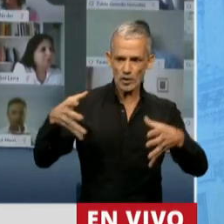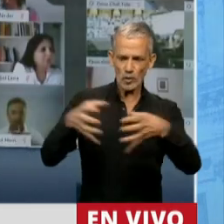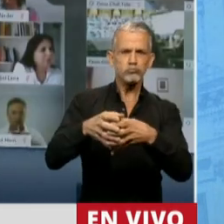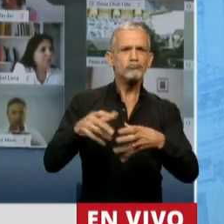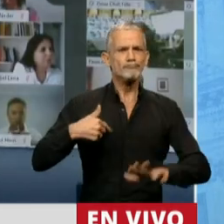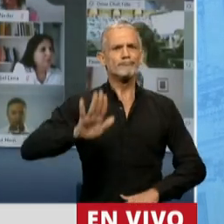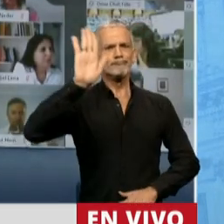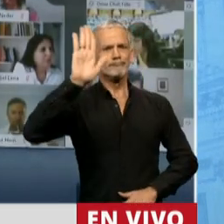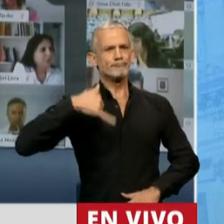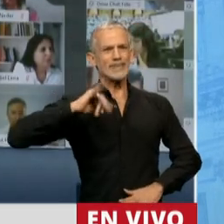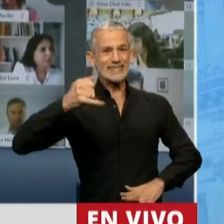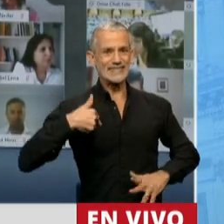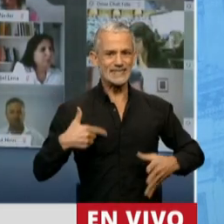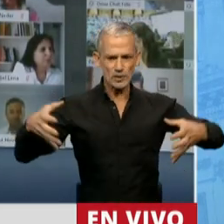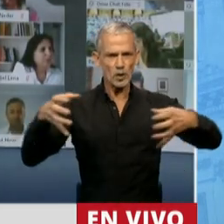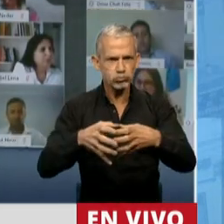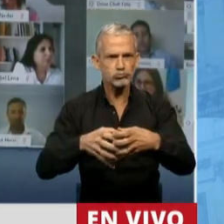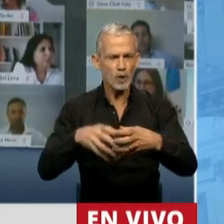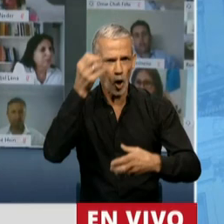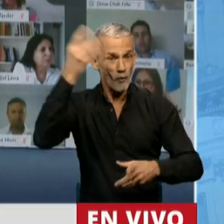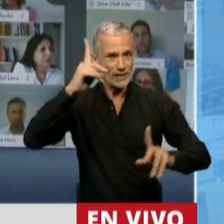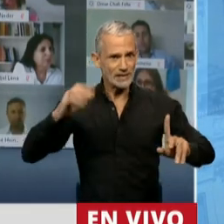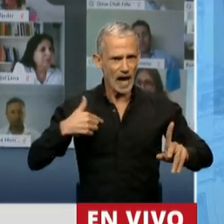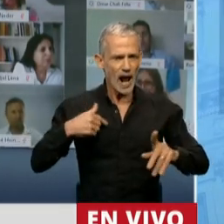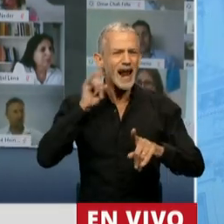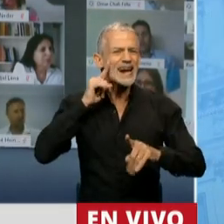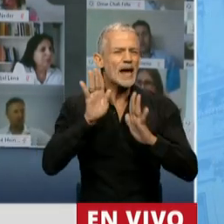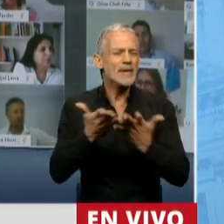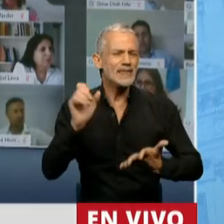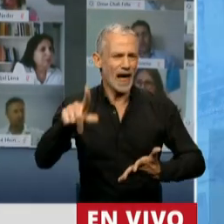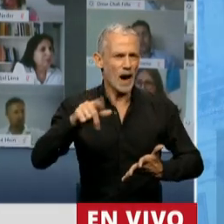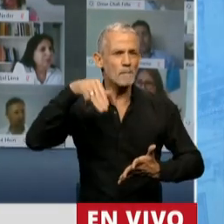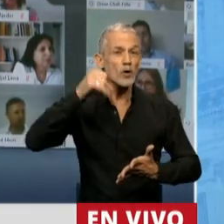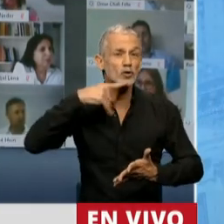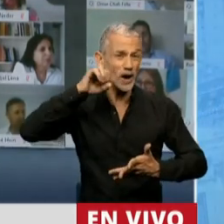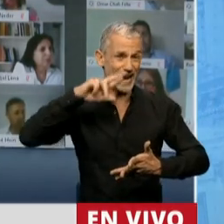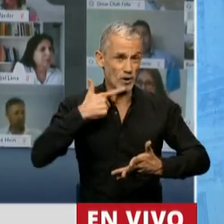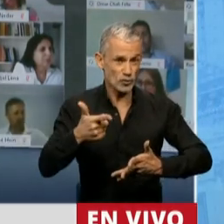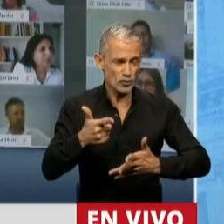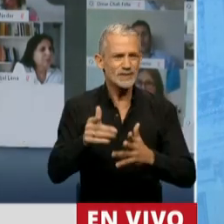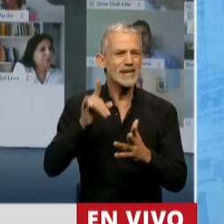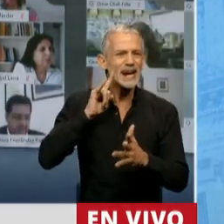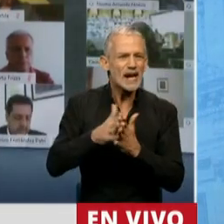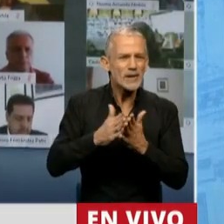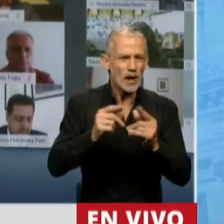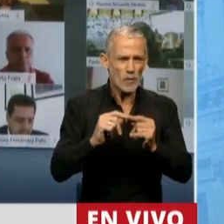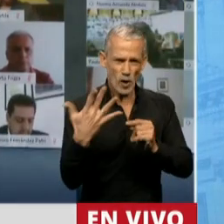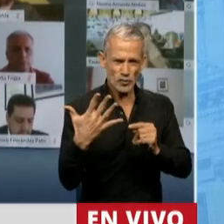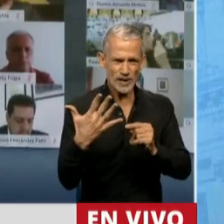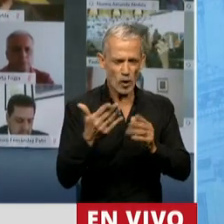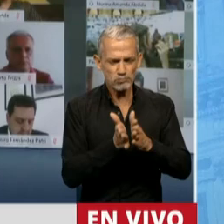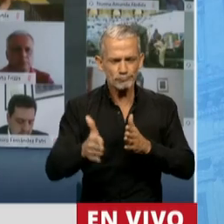adjudicándose en el órgano oficial, que era la revista montonera, en la número 5 bajo el apartado de justicia popular,